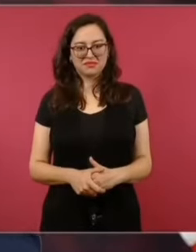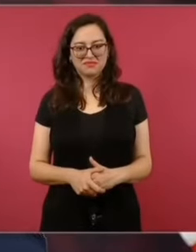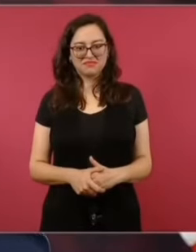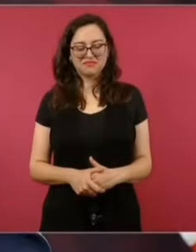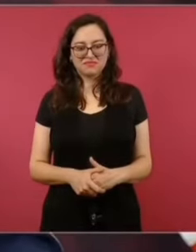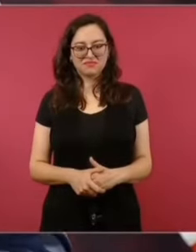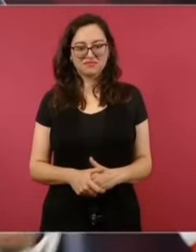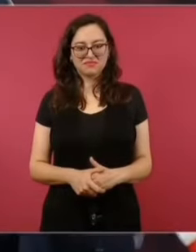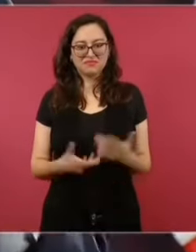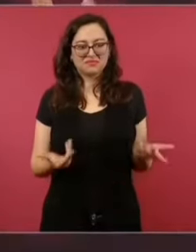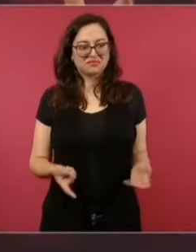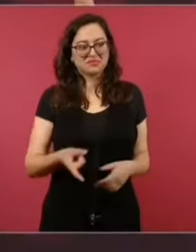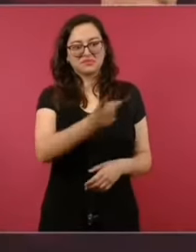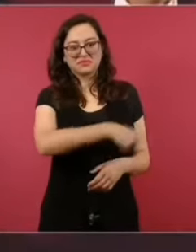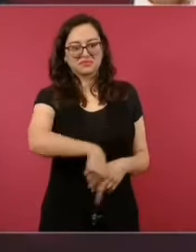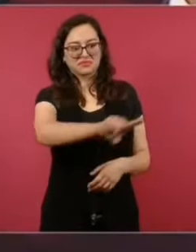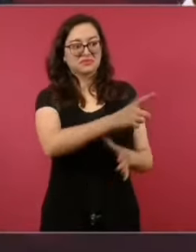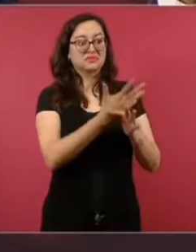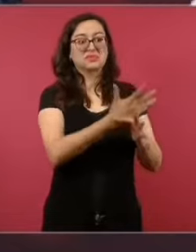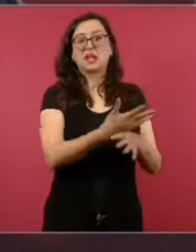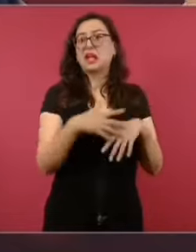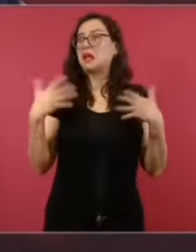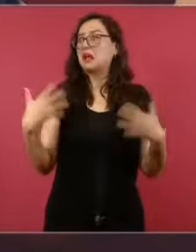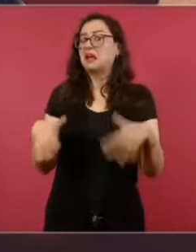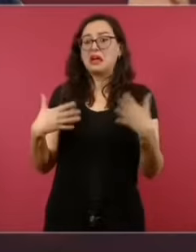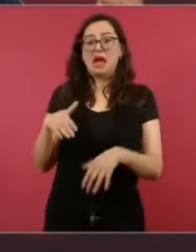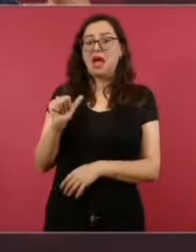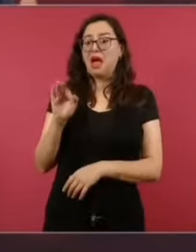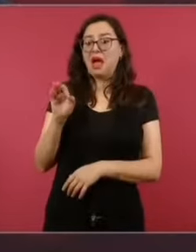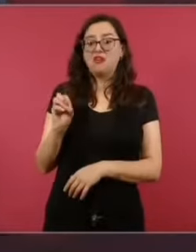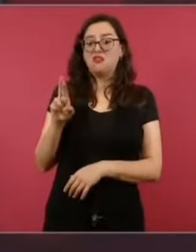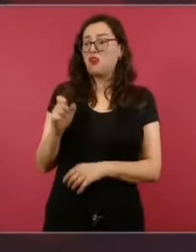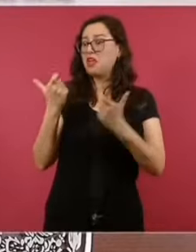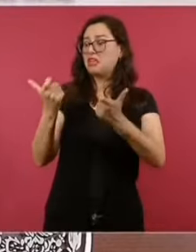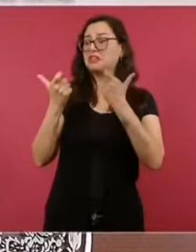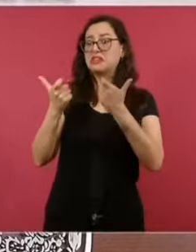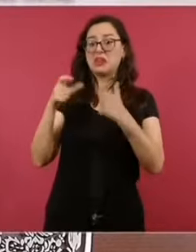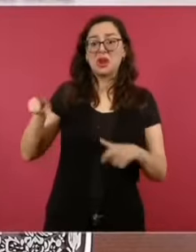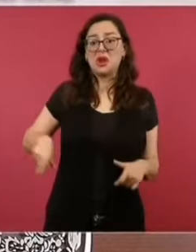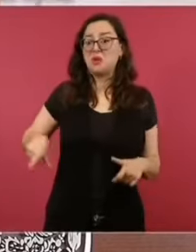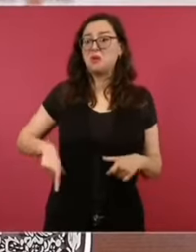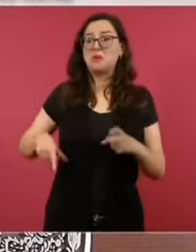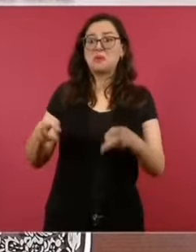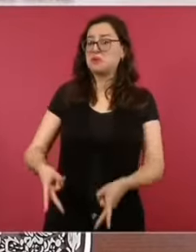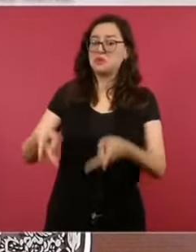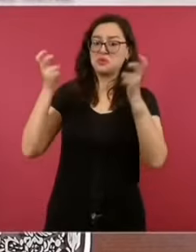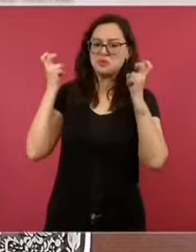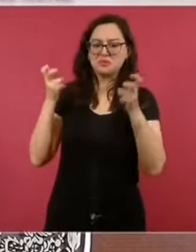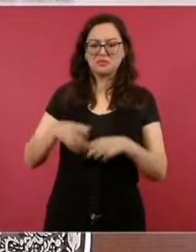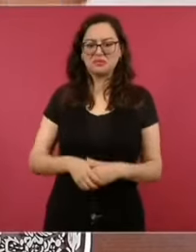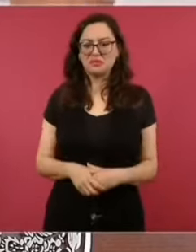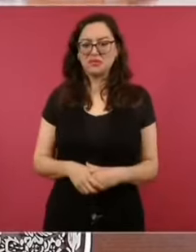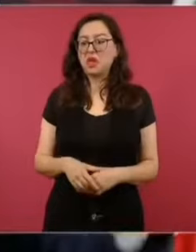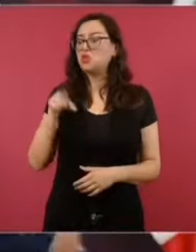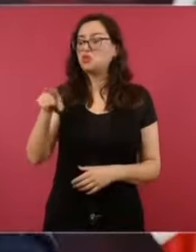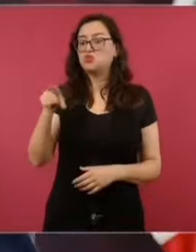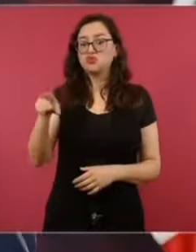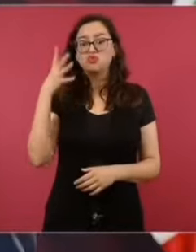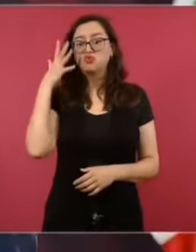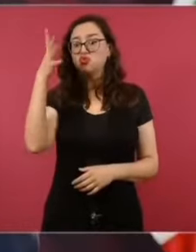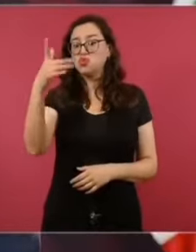Porque, a ver, dicen, se van a robar las Afores, se van a dejar